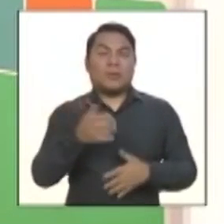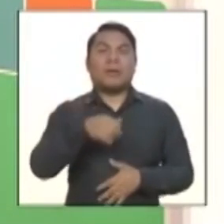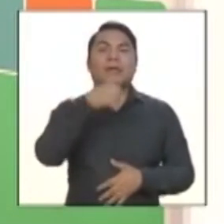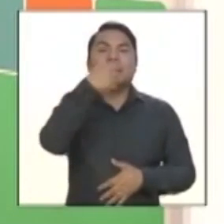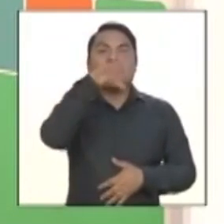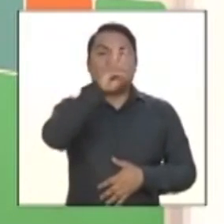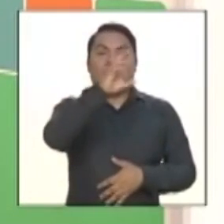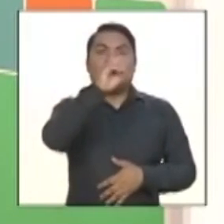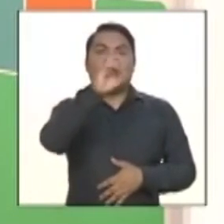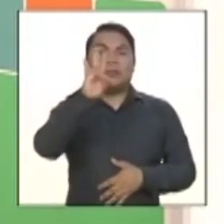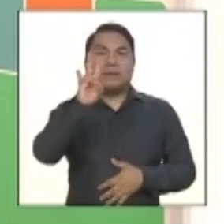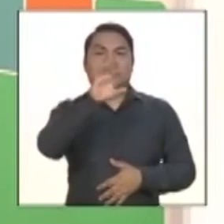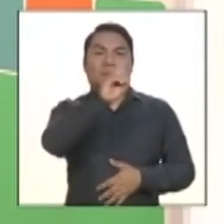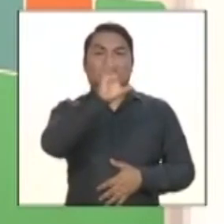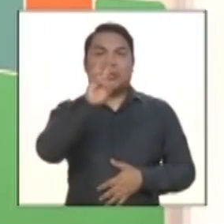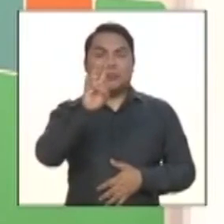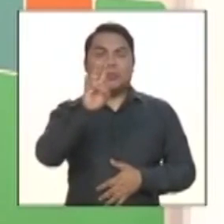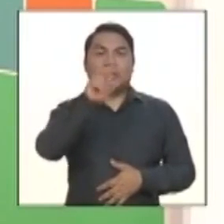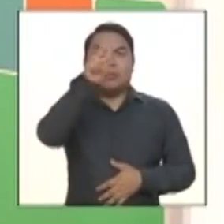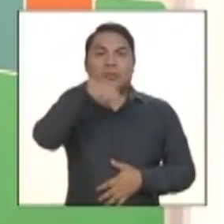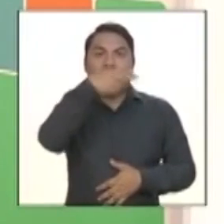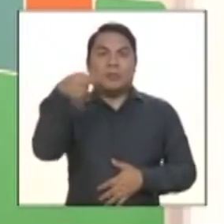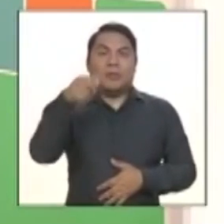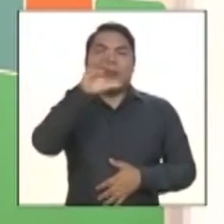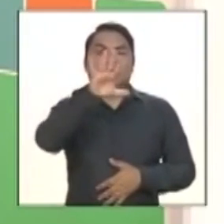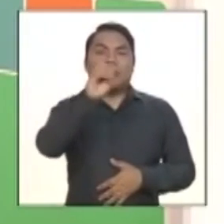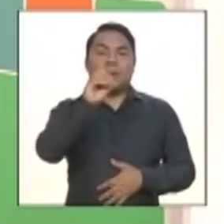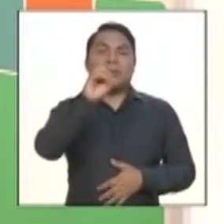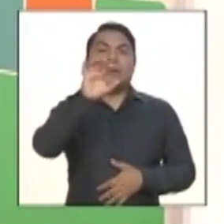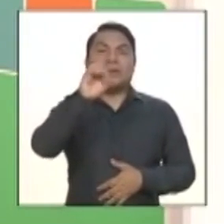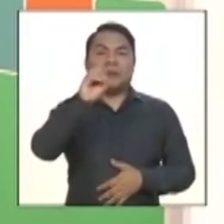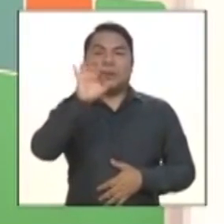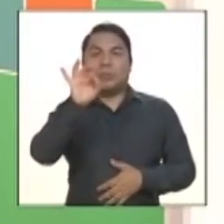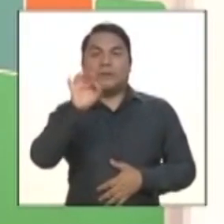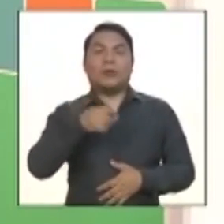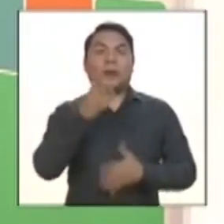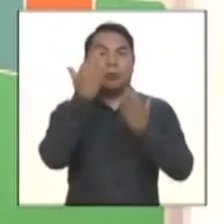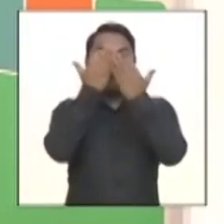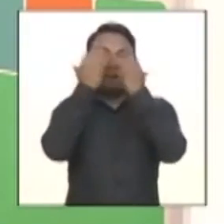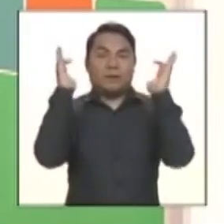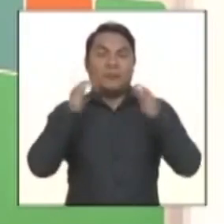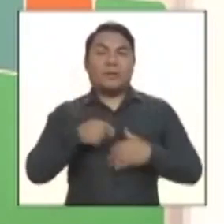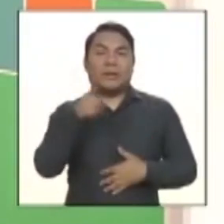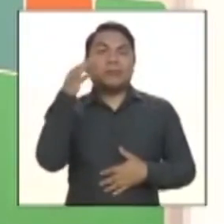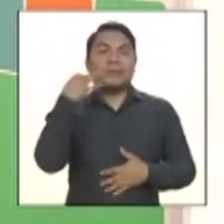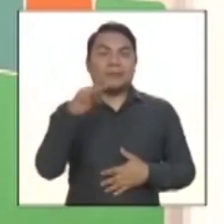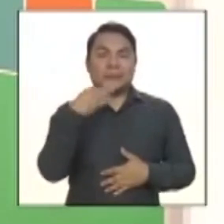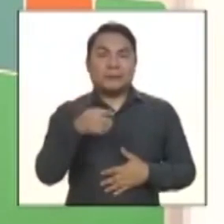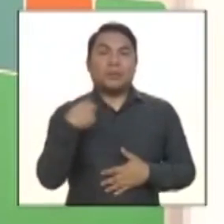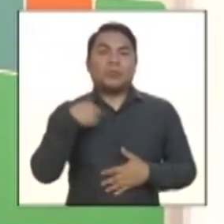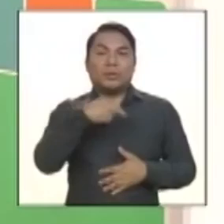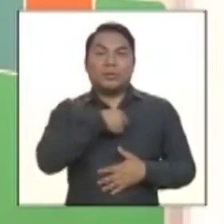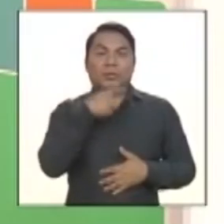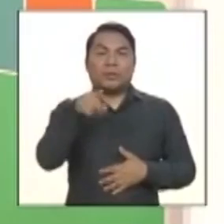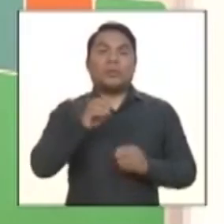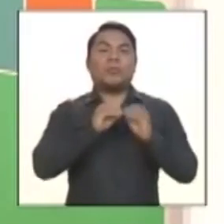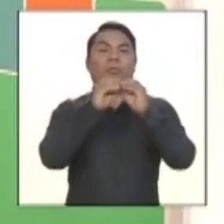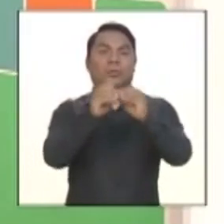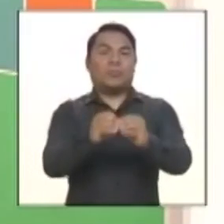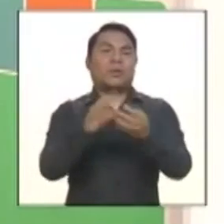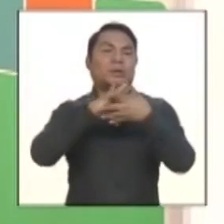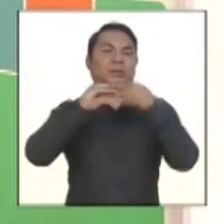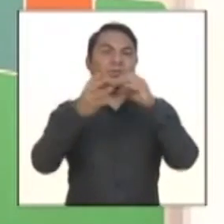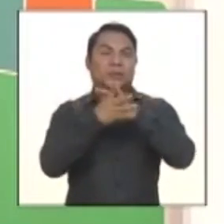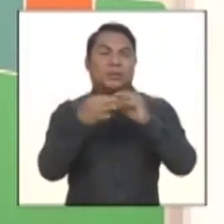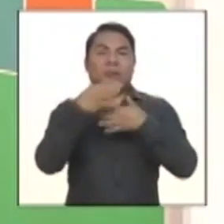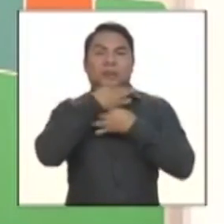619-0707, anexo 5009. En el Facebook, siempre también nosotros colgando notas interesantes,